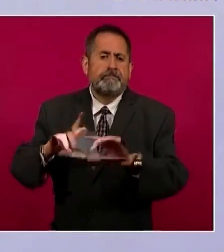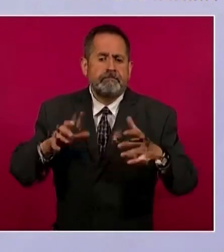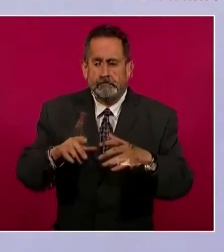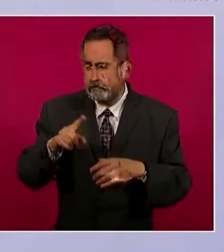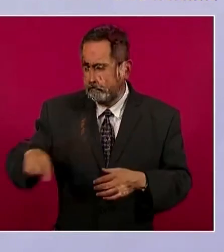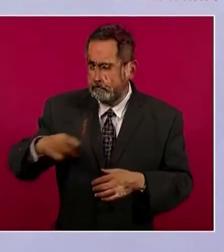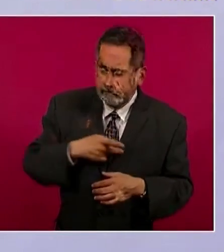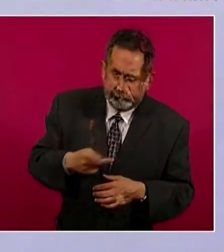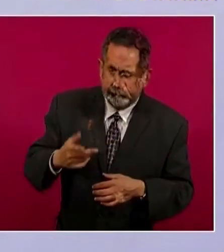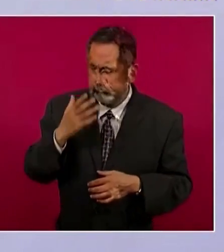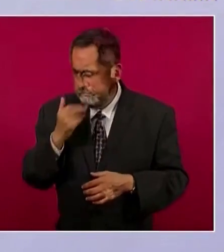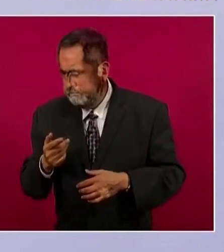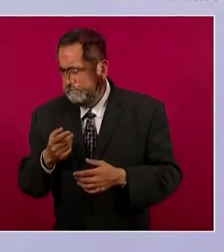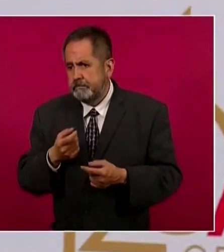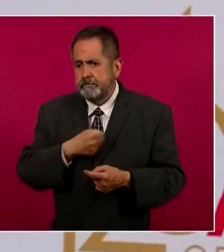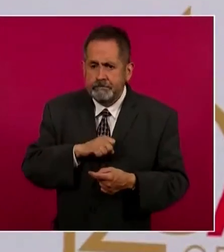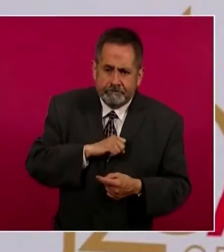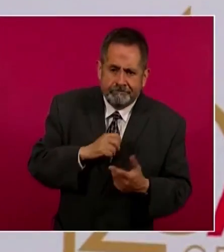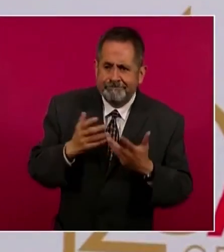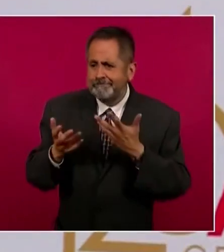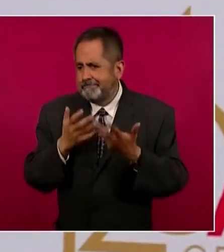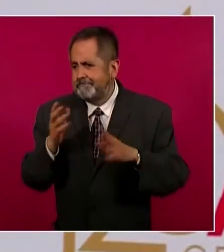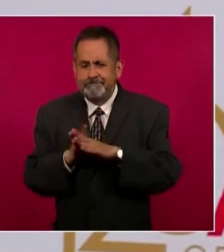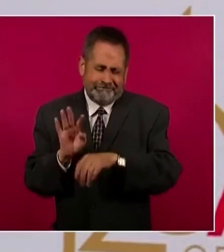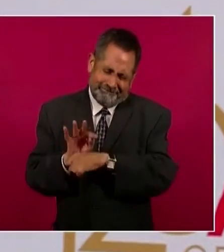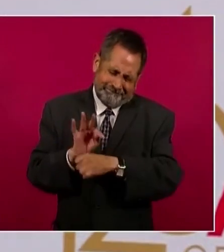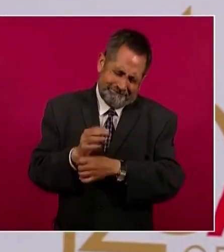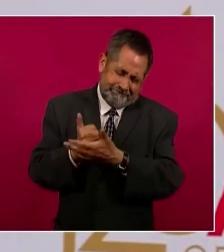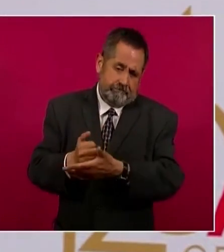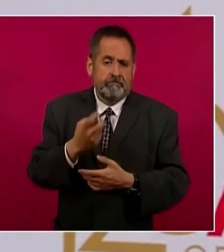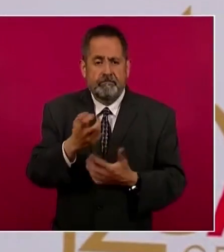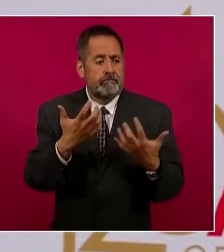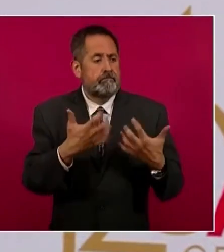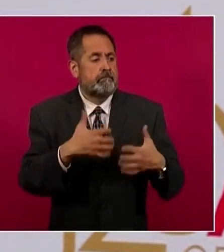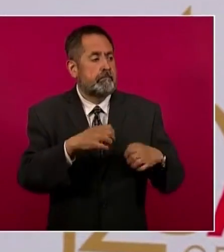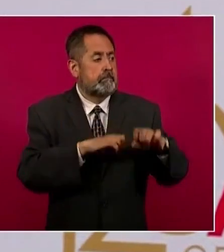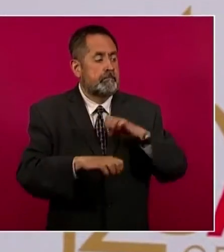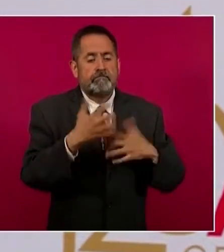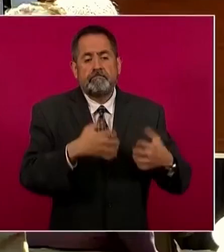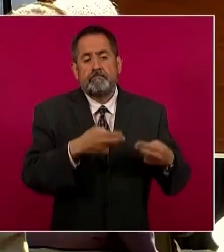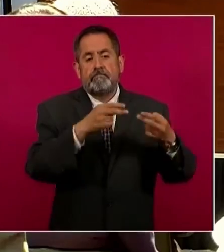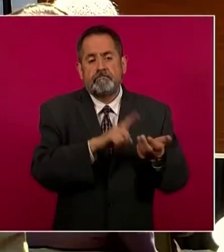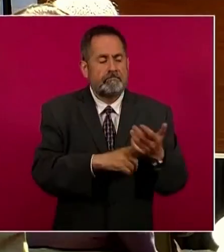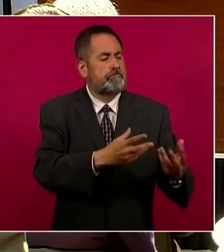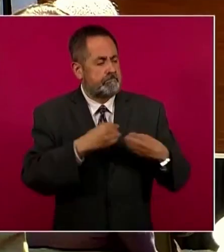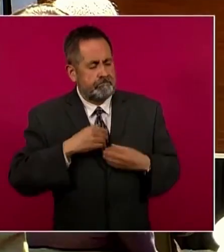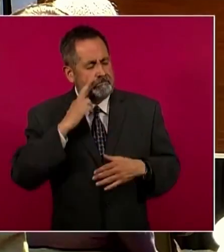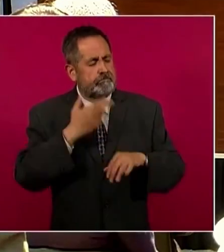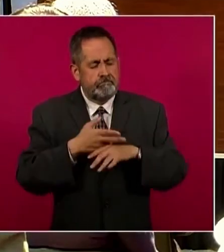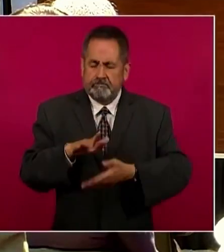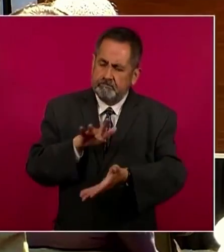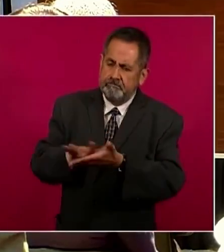pobreza de salud, pobreza patrimonial. Y tomamos desde el sector empresarial esta responsabilidad, nos toca